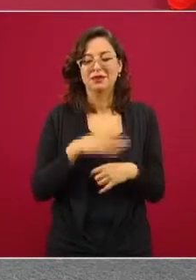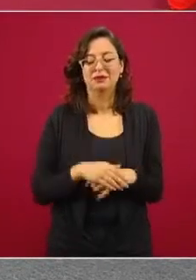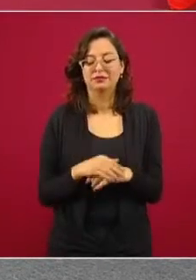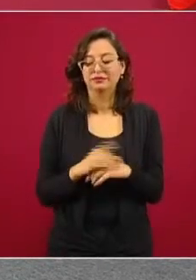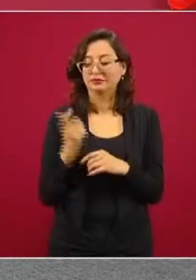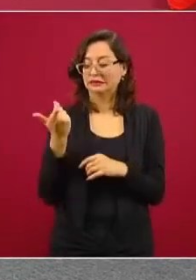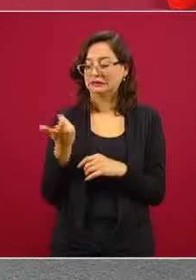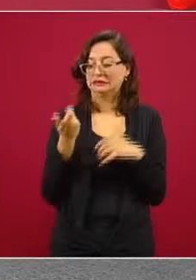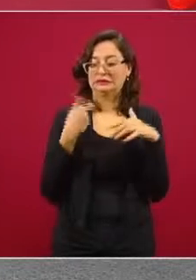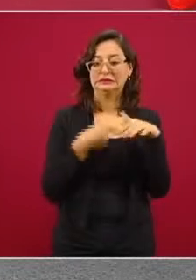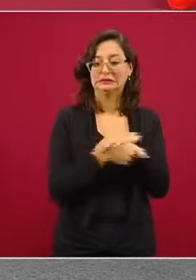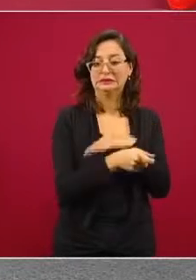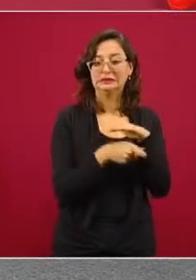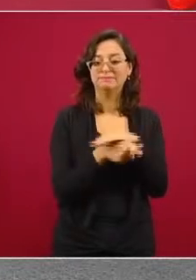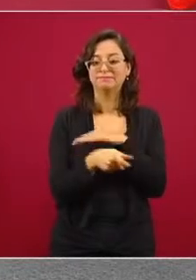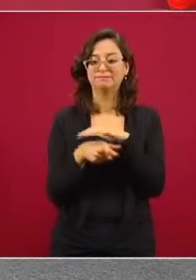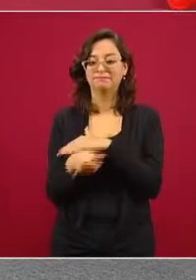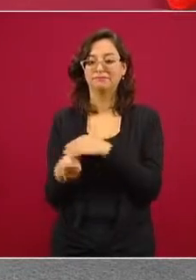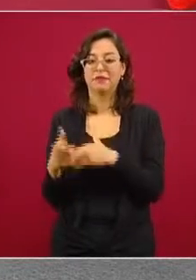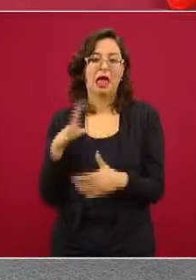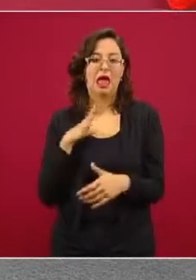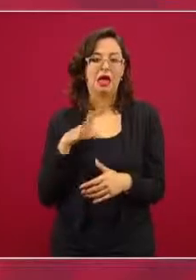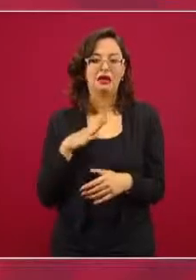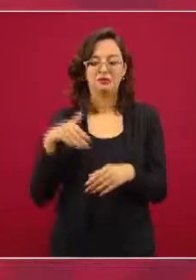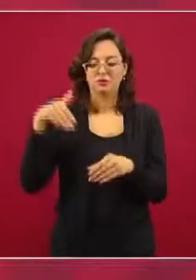el dinero, los sobres,